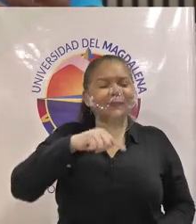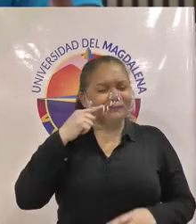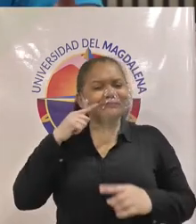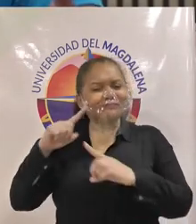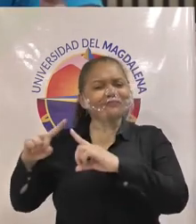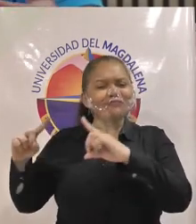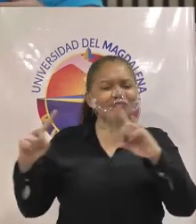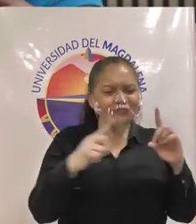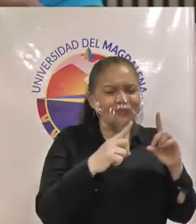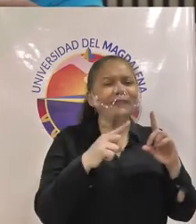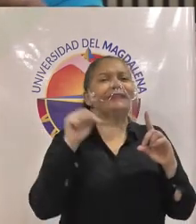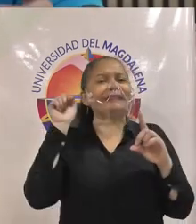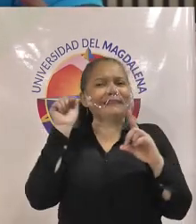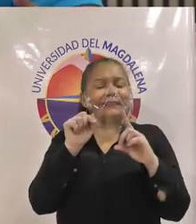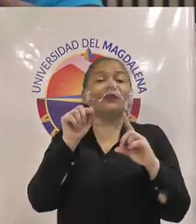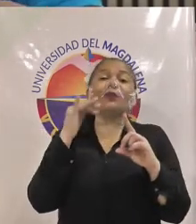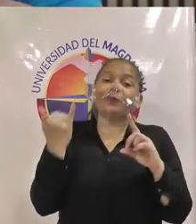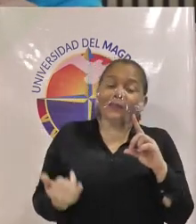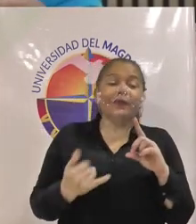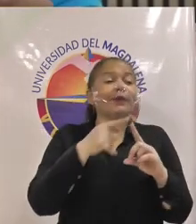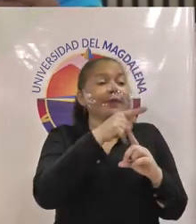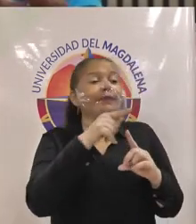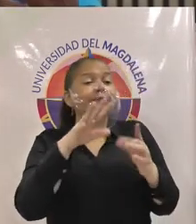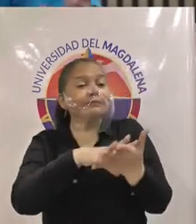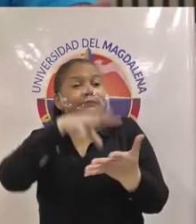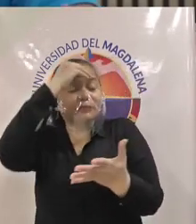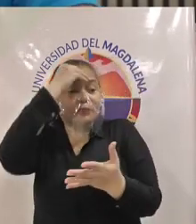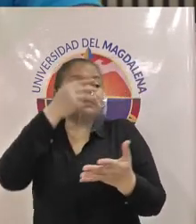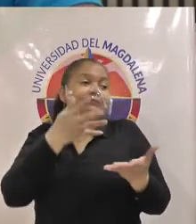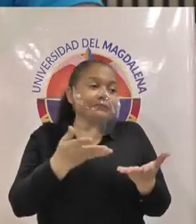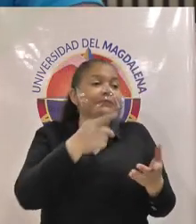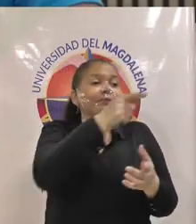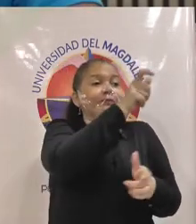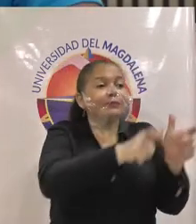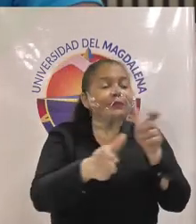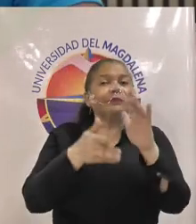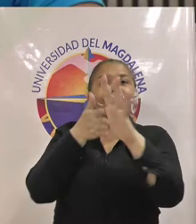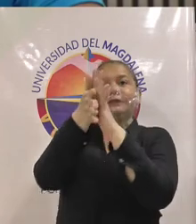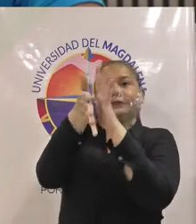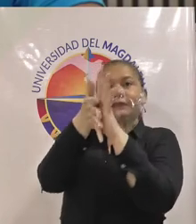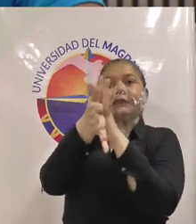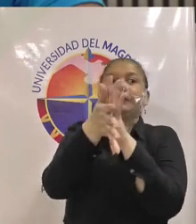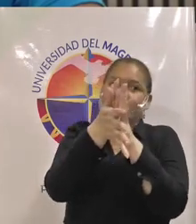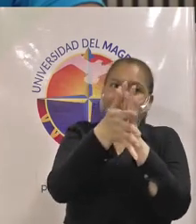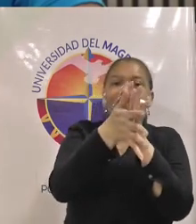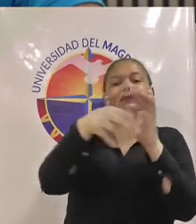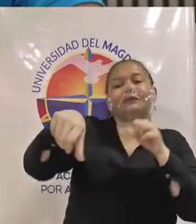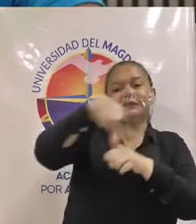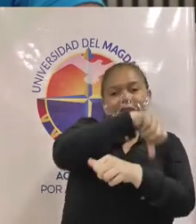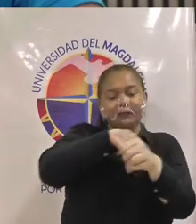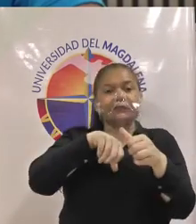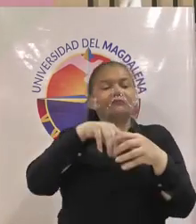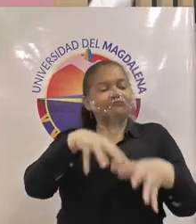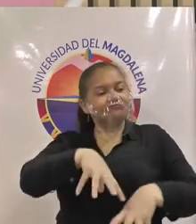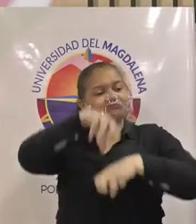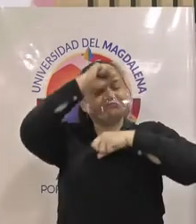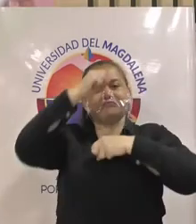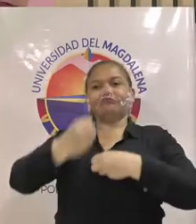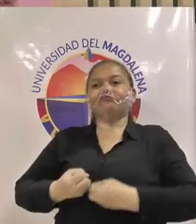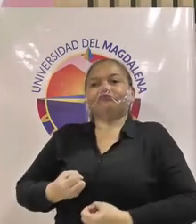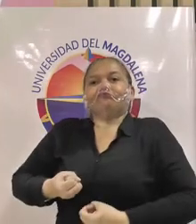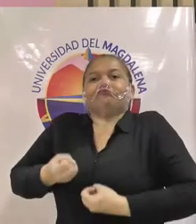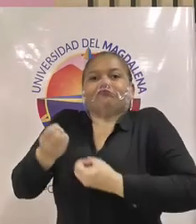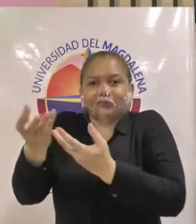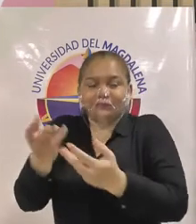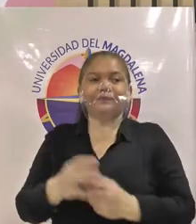comprenda lo que está manifestando el estudiante pero que puedan ser transmisores de este conocimiento bueno sus propuestas alrededor del tercer